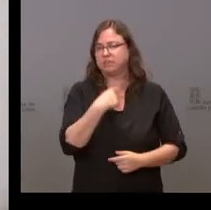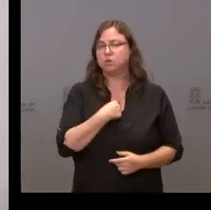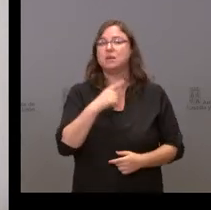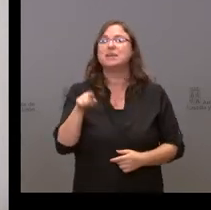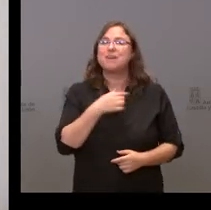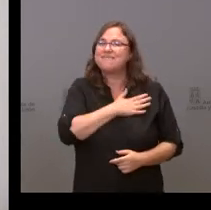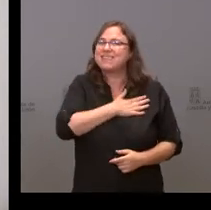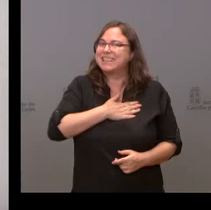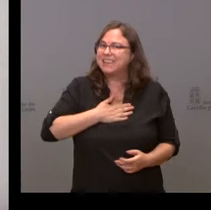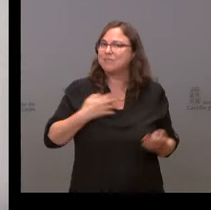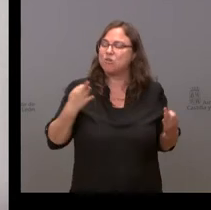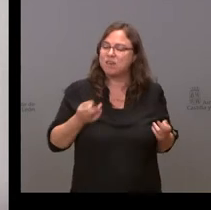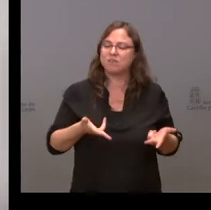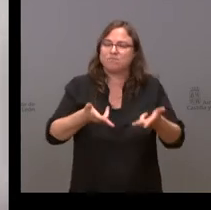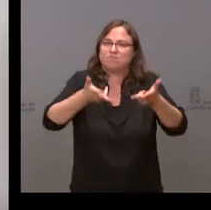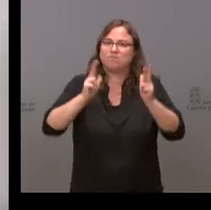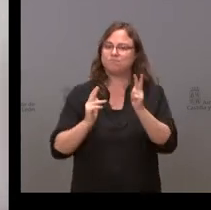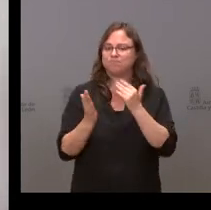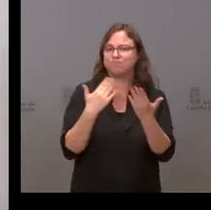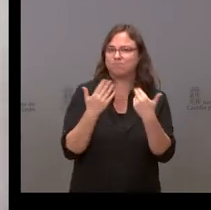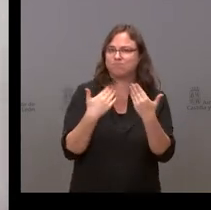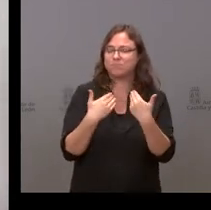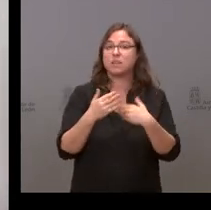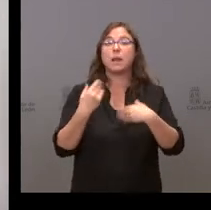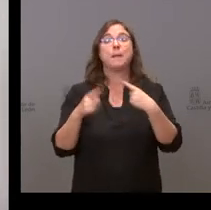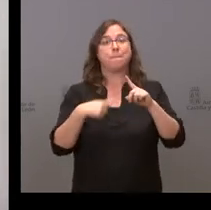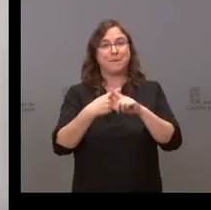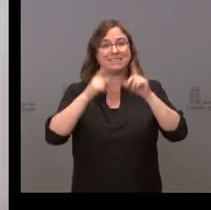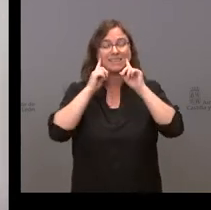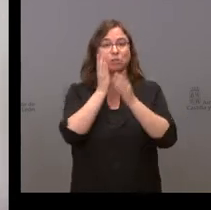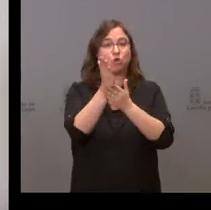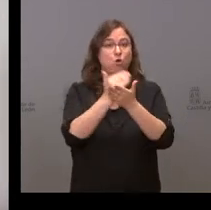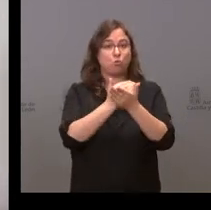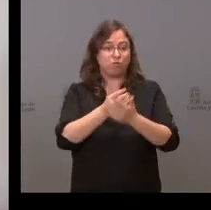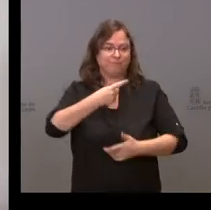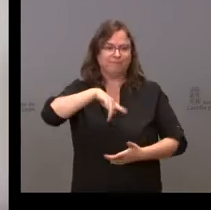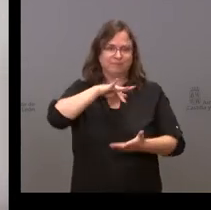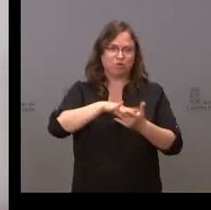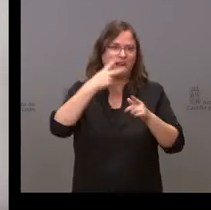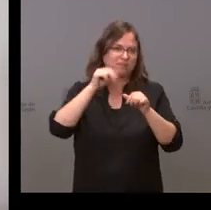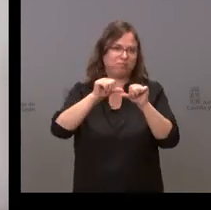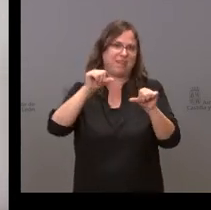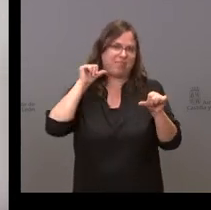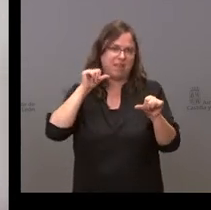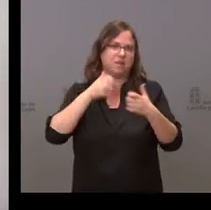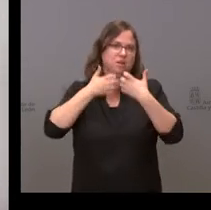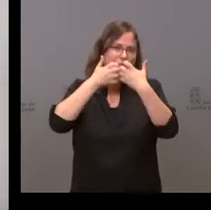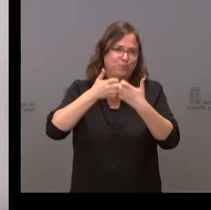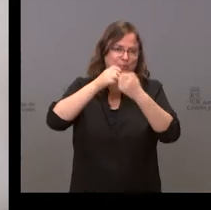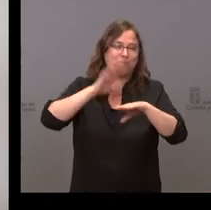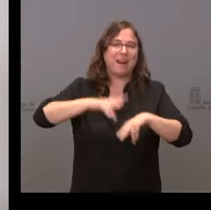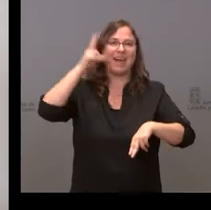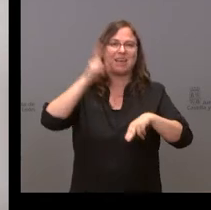sentarnos con el Gobierno y, sobre todo, a aquellas comunidades autónomas que tenemos más experiencia en la lucha contra la